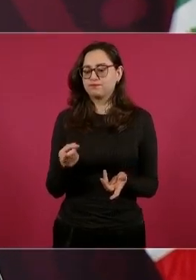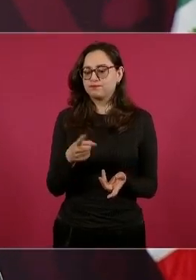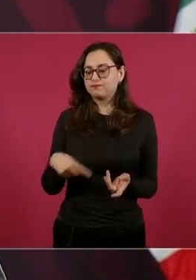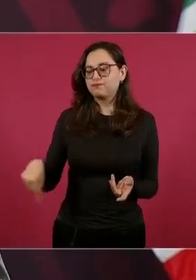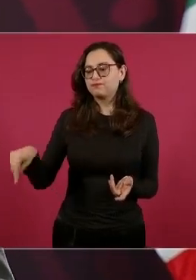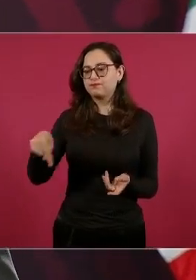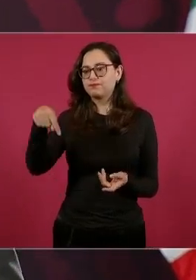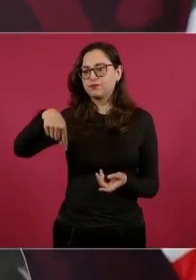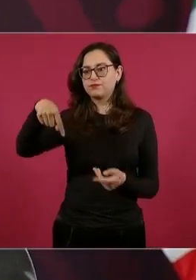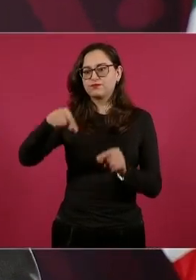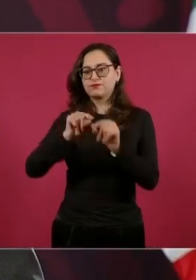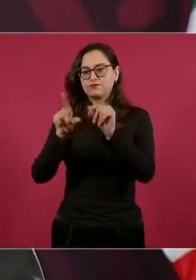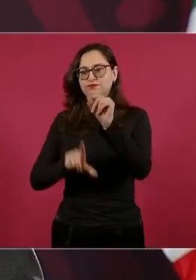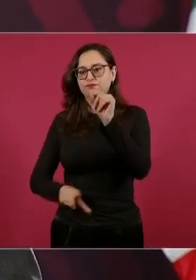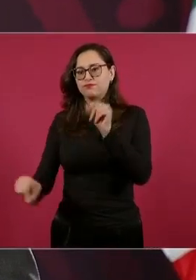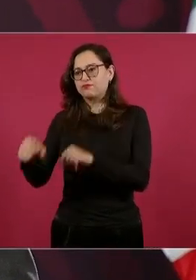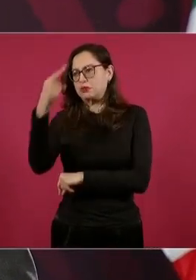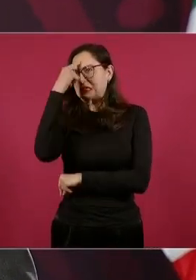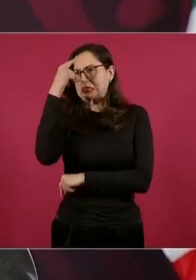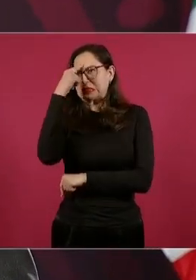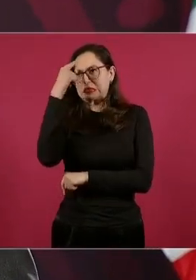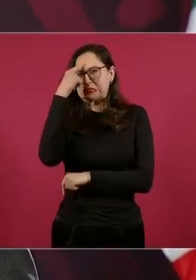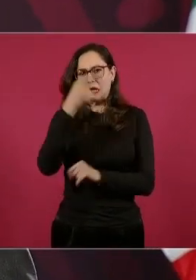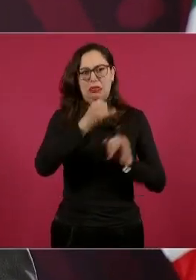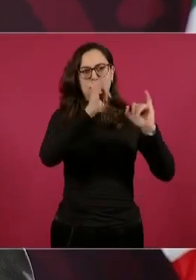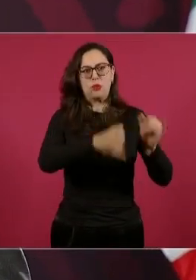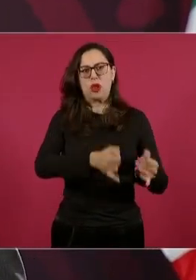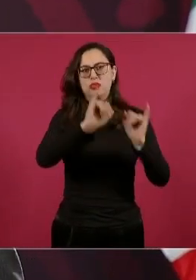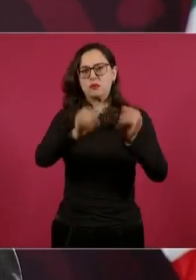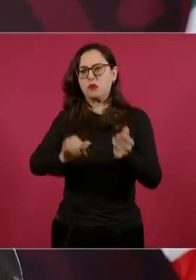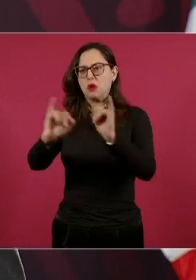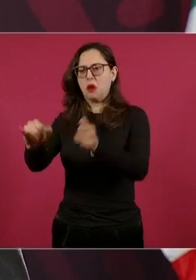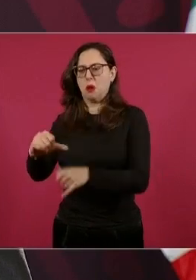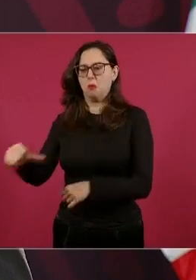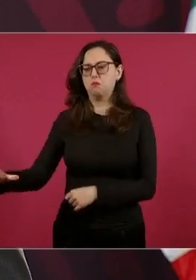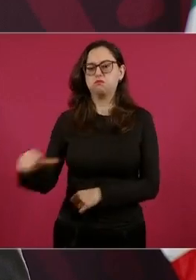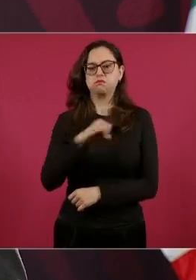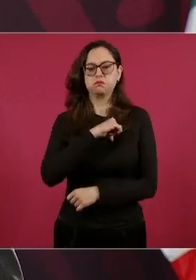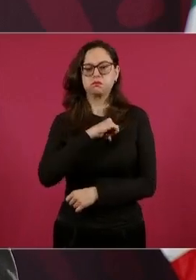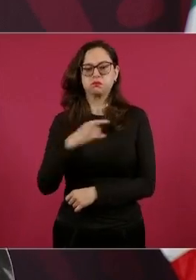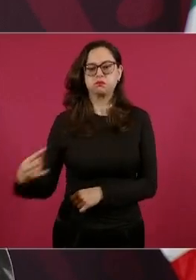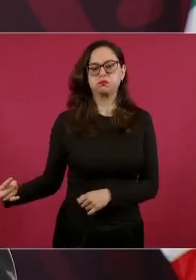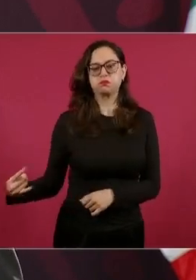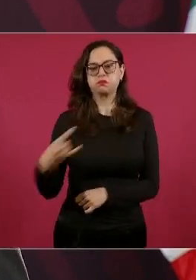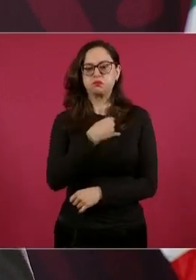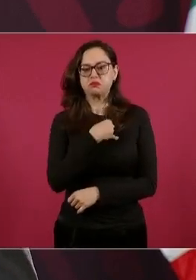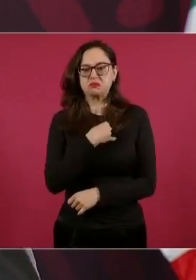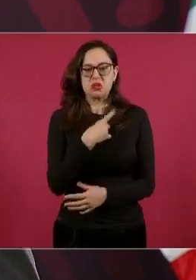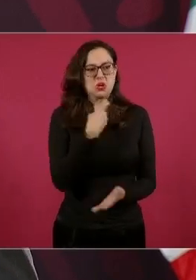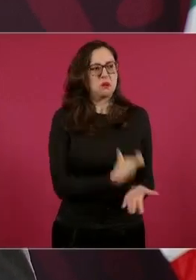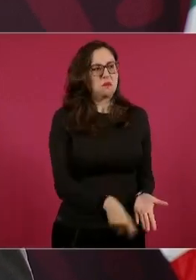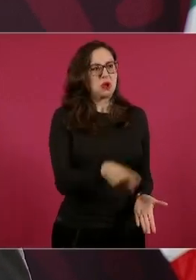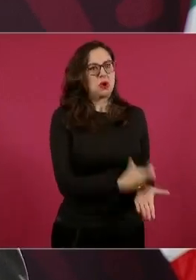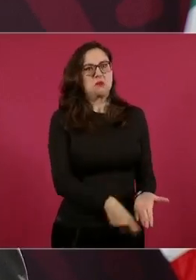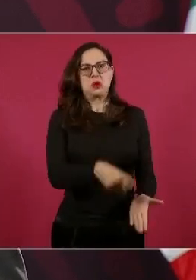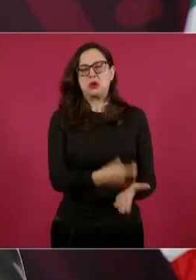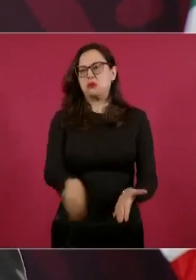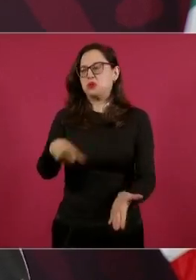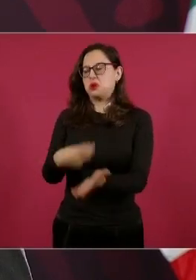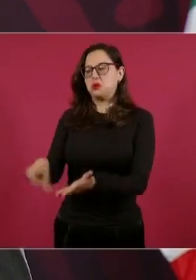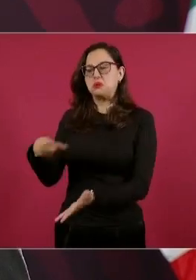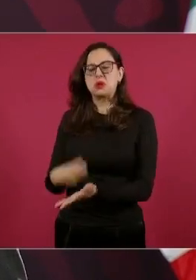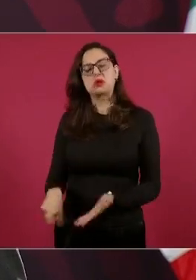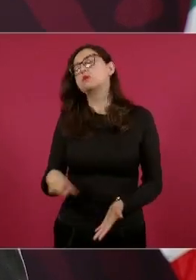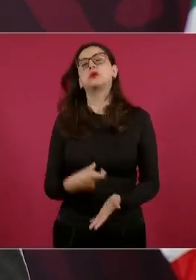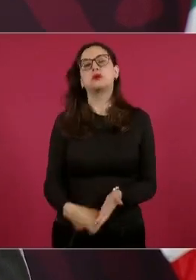individualismo, por el egoísmo, por el consumismo. Todo esto